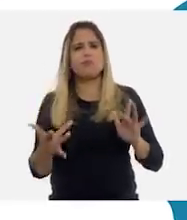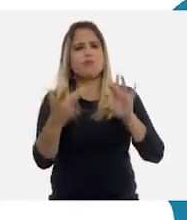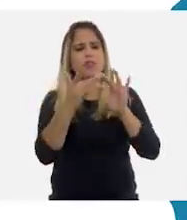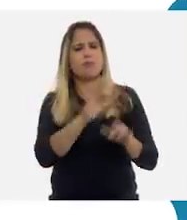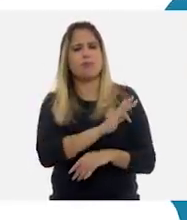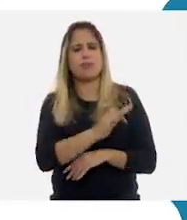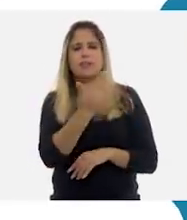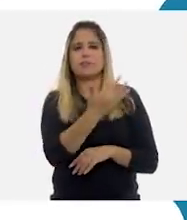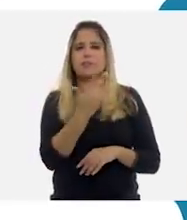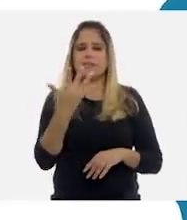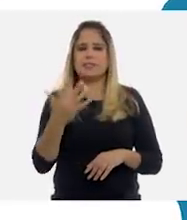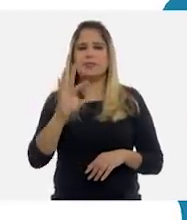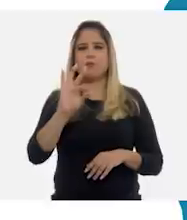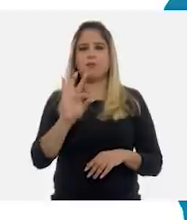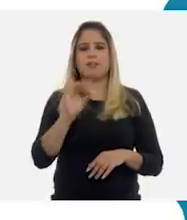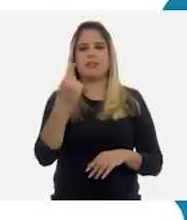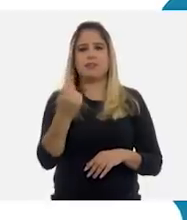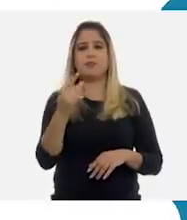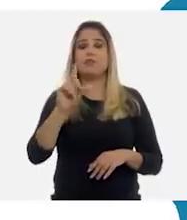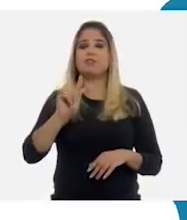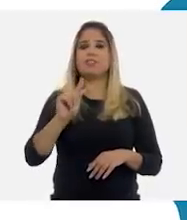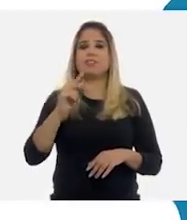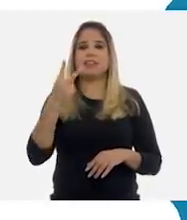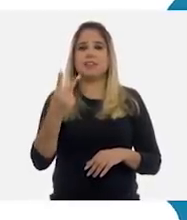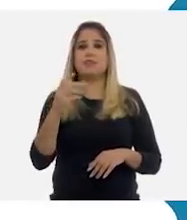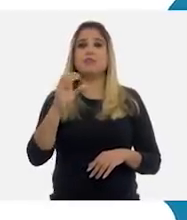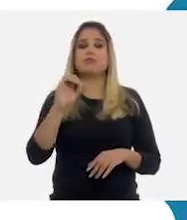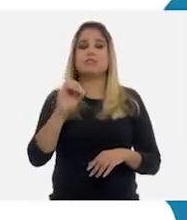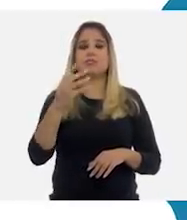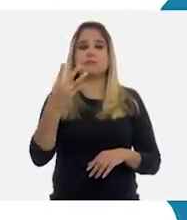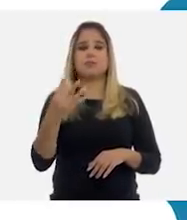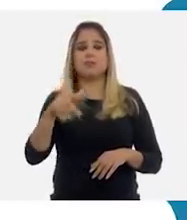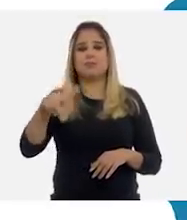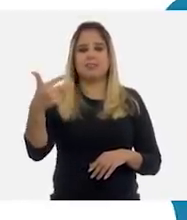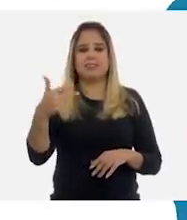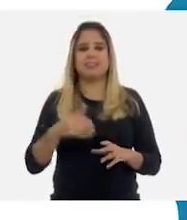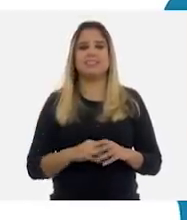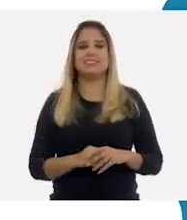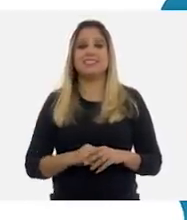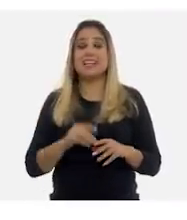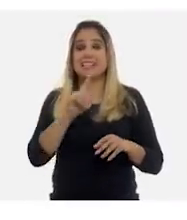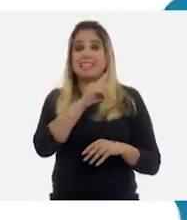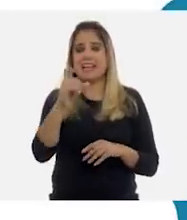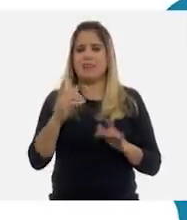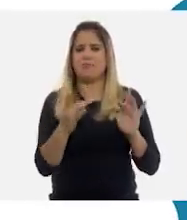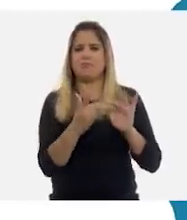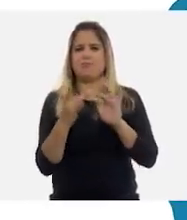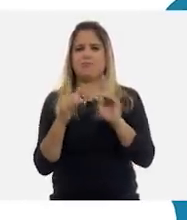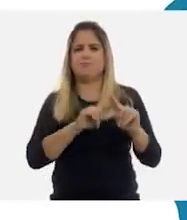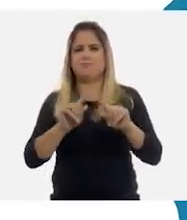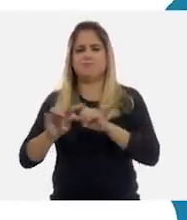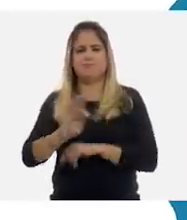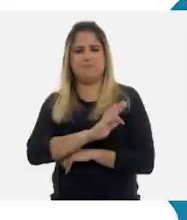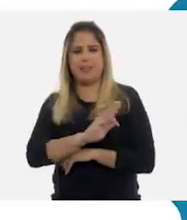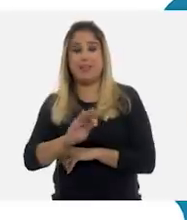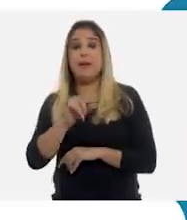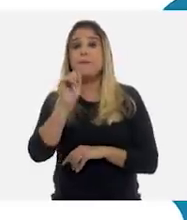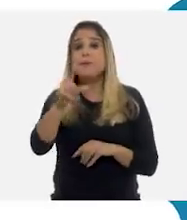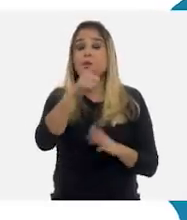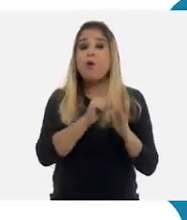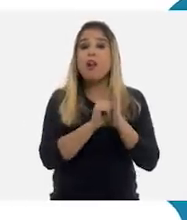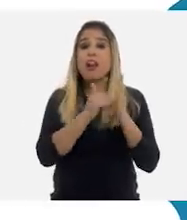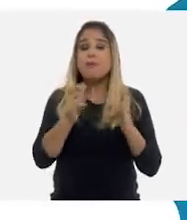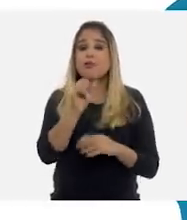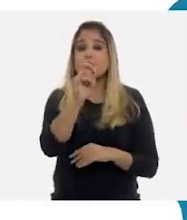5541-720413, con 100 líneas. También puedes encontrar los